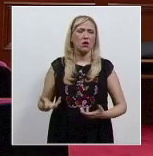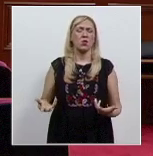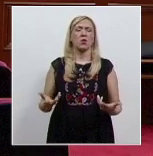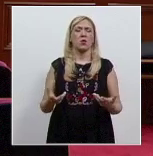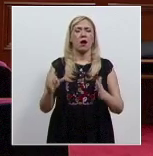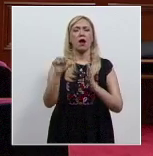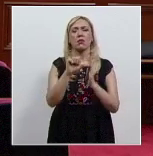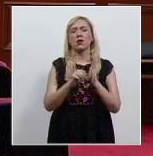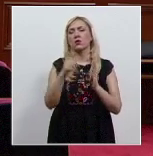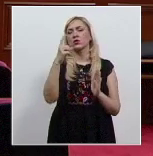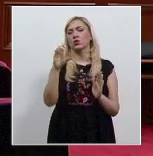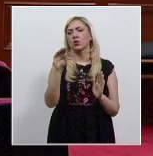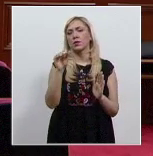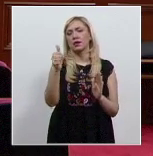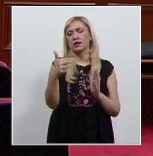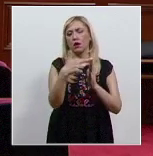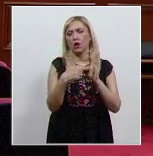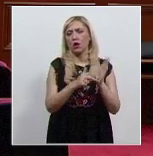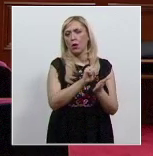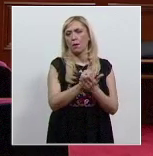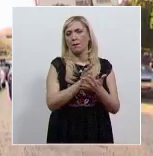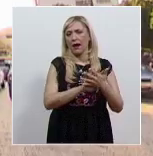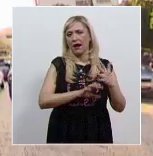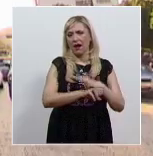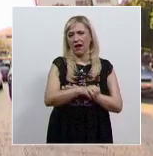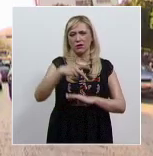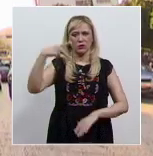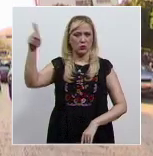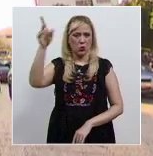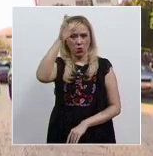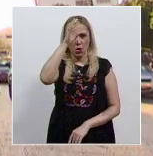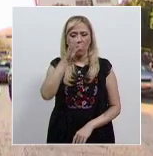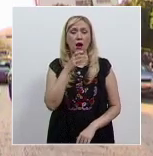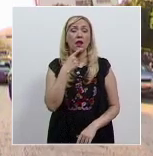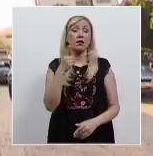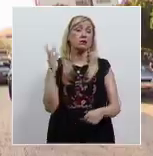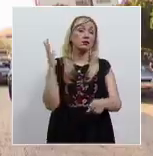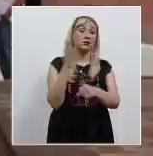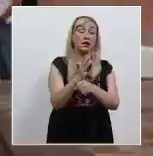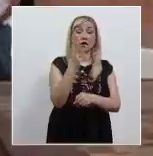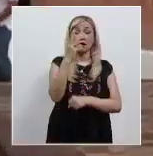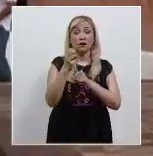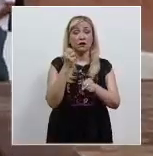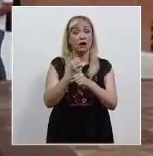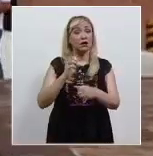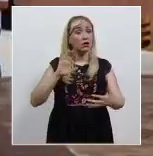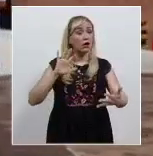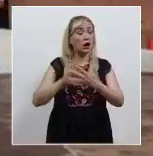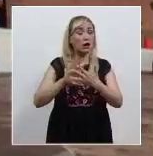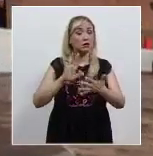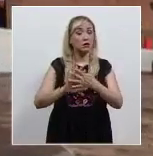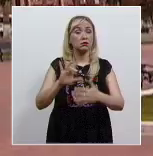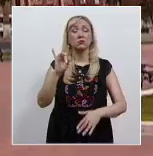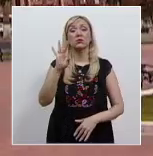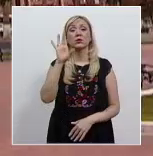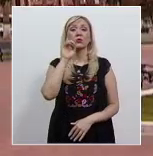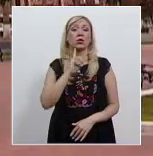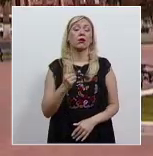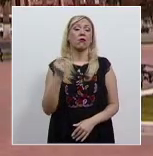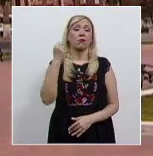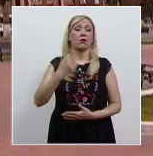artículo 196 del Código Penal de Coahuila, que establecía una pena de hasta tres años de prisión a la mujer que voluntariamente